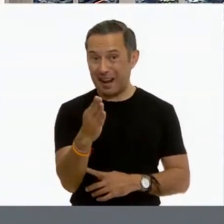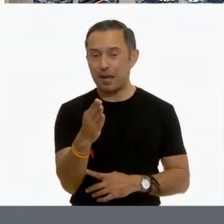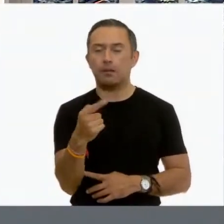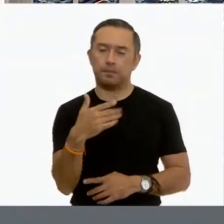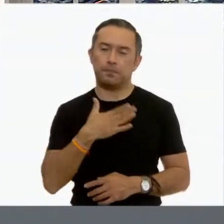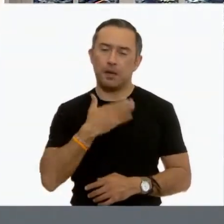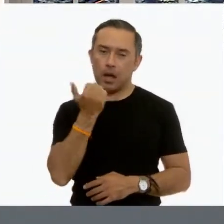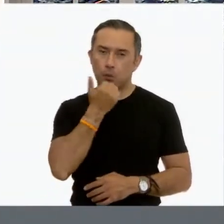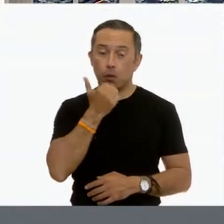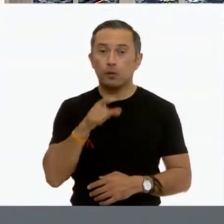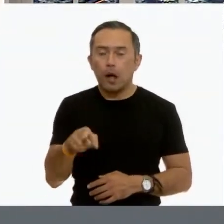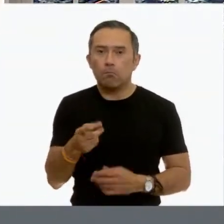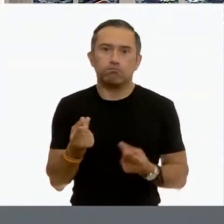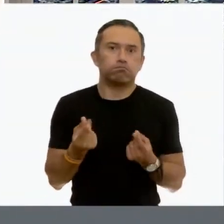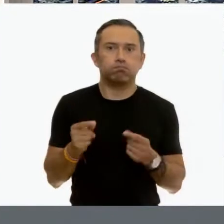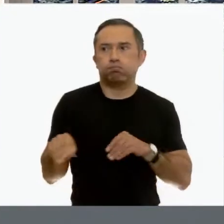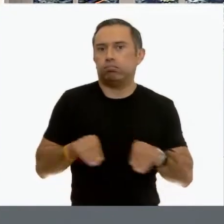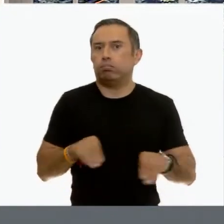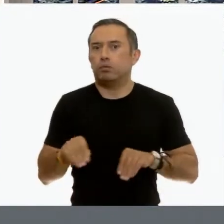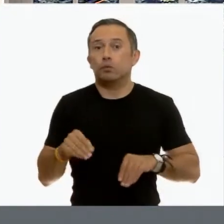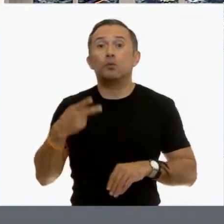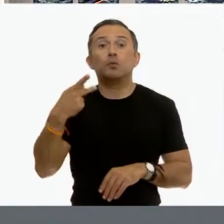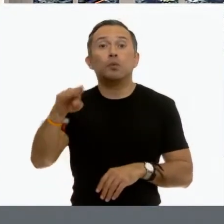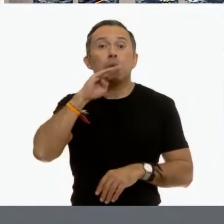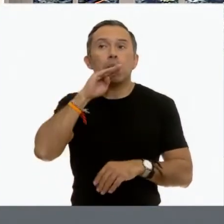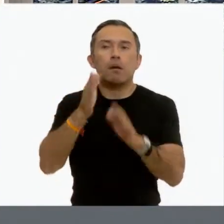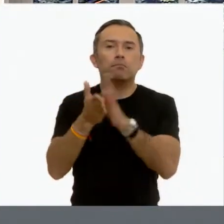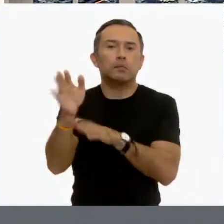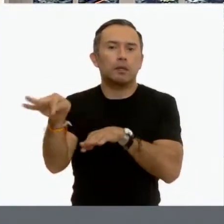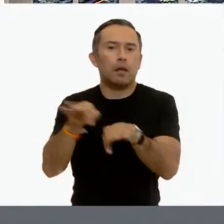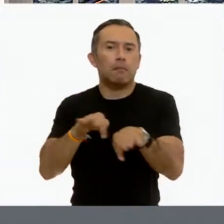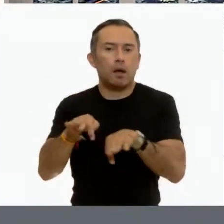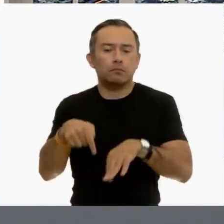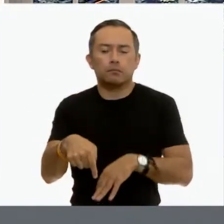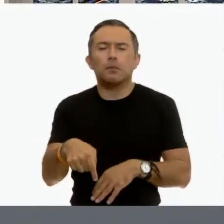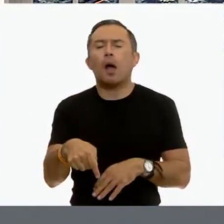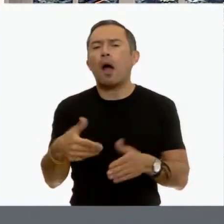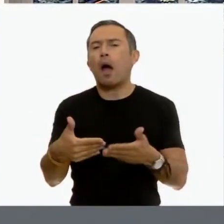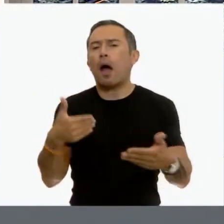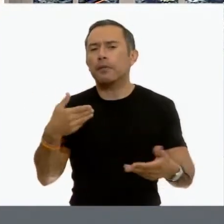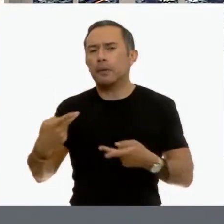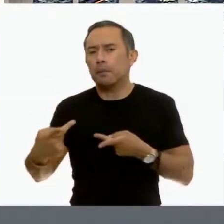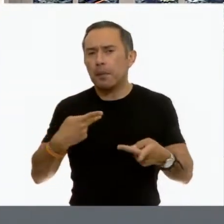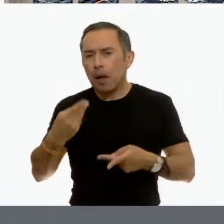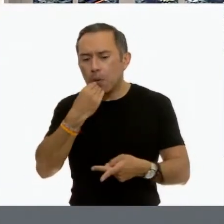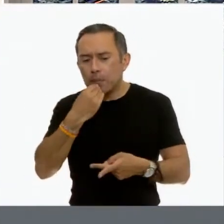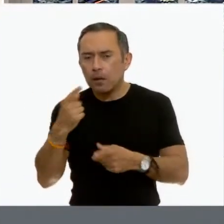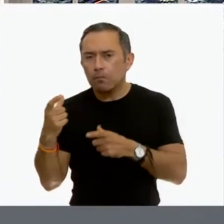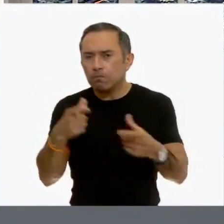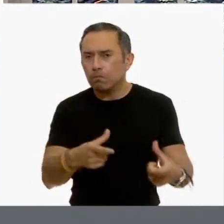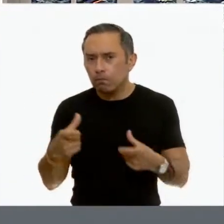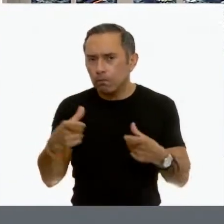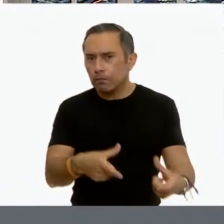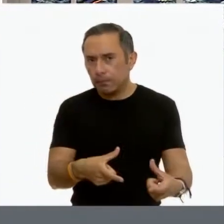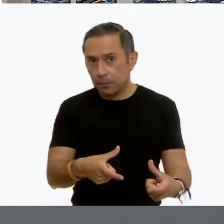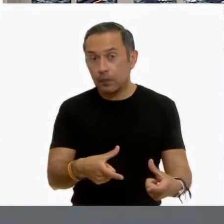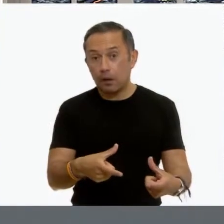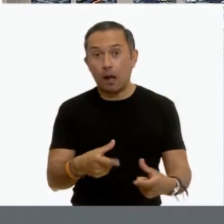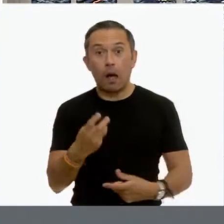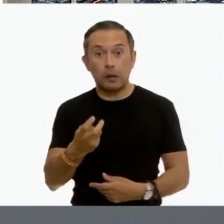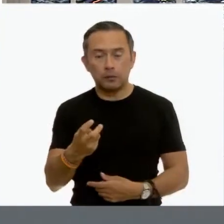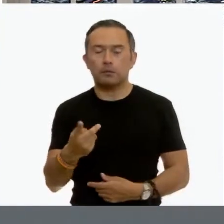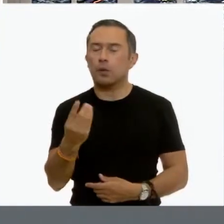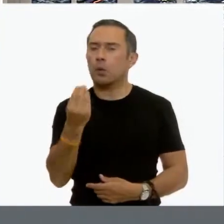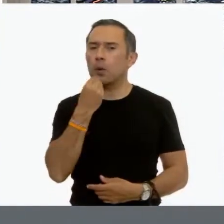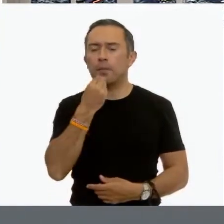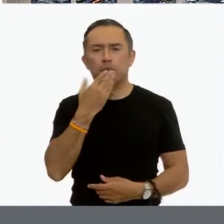activo, su mamá trabaja y entonces le deja sus alimentos preparados. Por lo tanto, él come